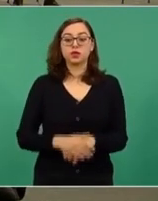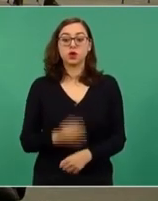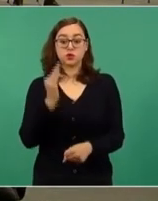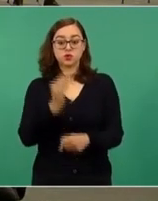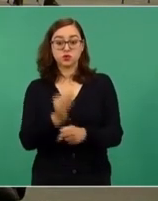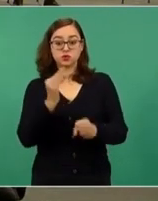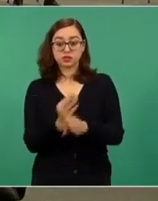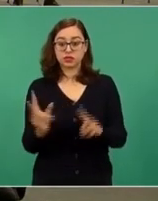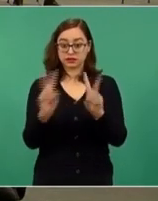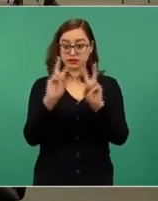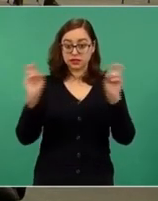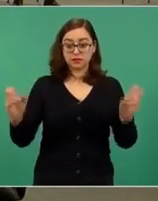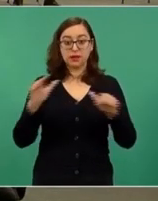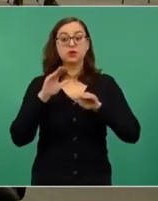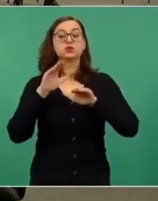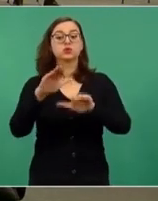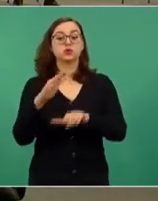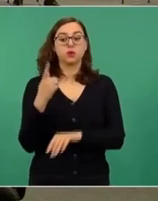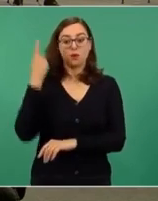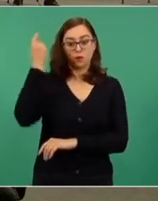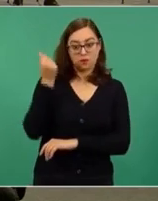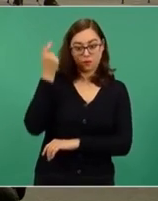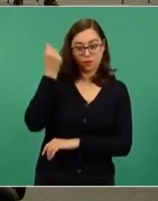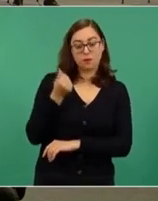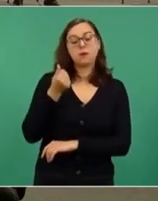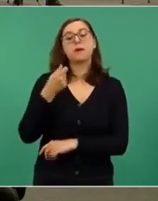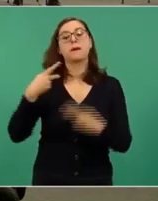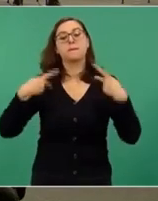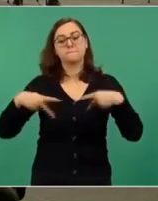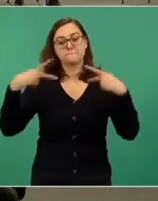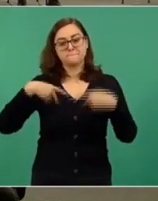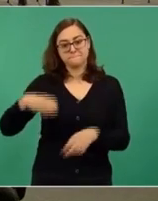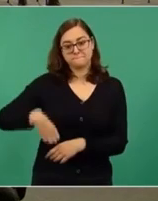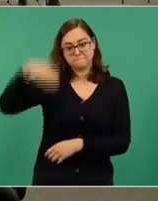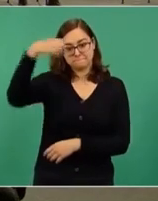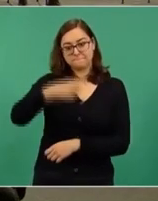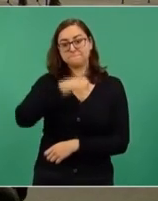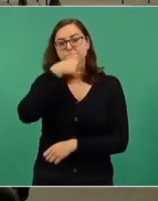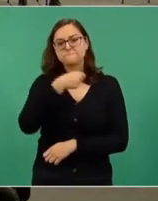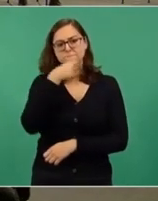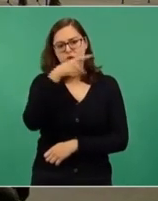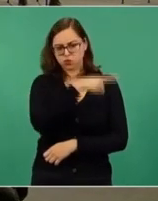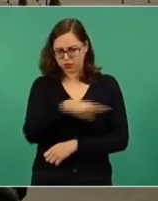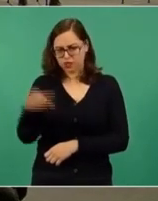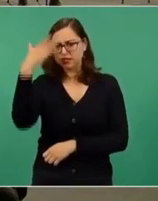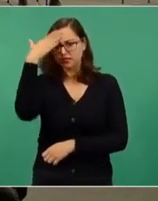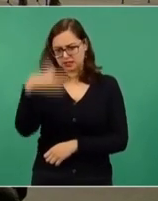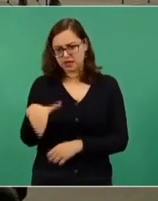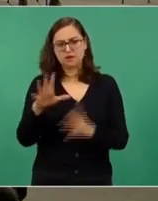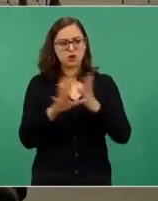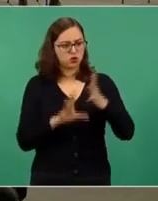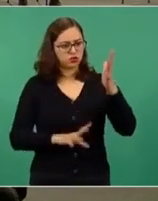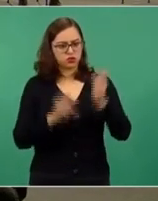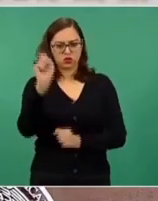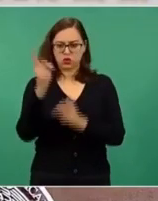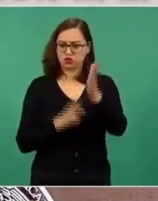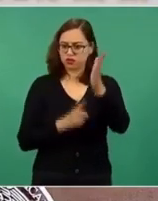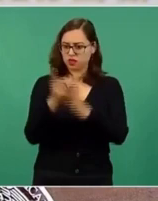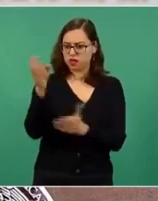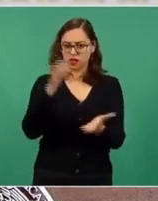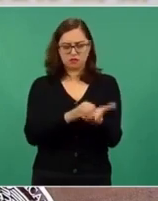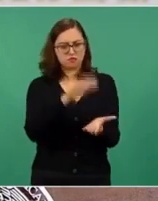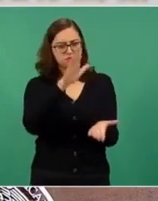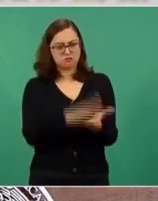¿Qué pensión de adultos mayores? Como ustedes saben ya es un derecho constitucional gracias a la iniciativa del señor